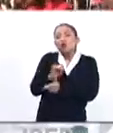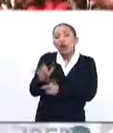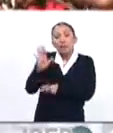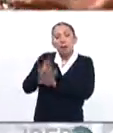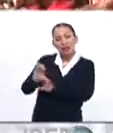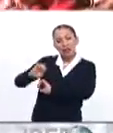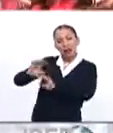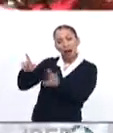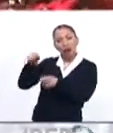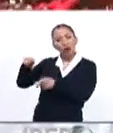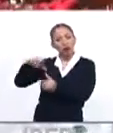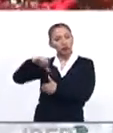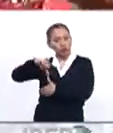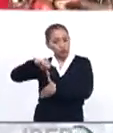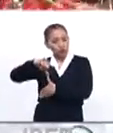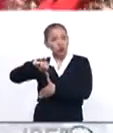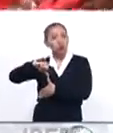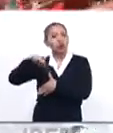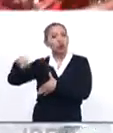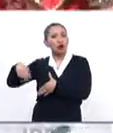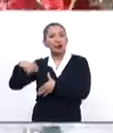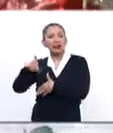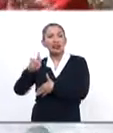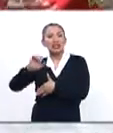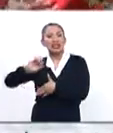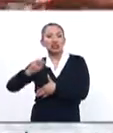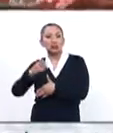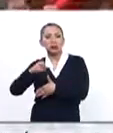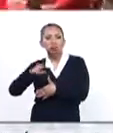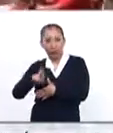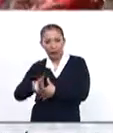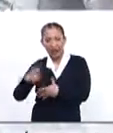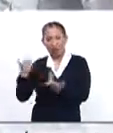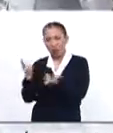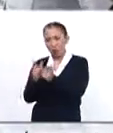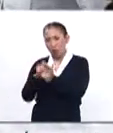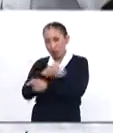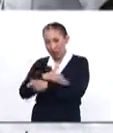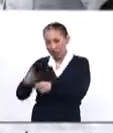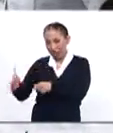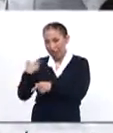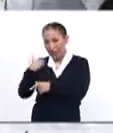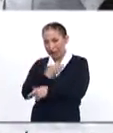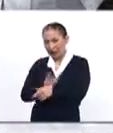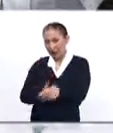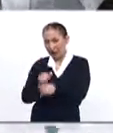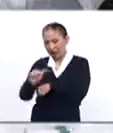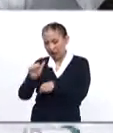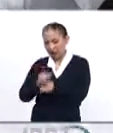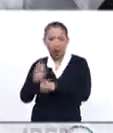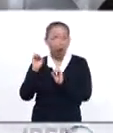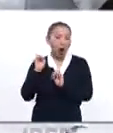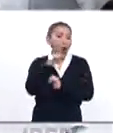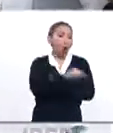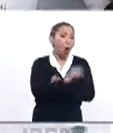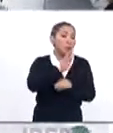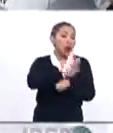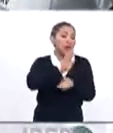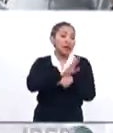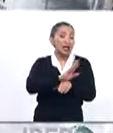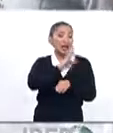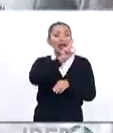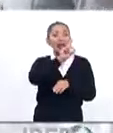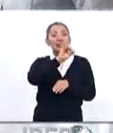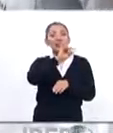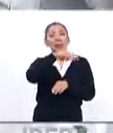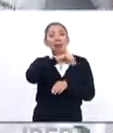redefinida en Sudamérica, con los Kirchner, con los, por ejemplo, en Brasil, Dilma